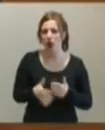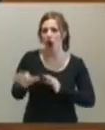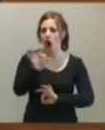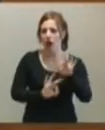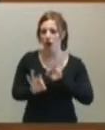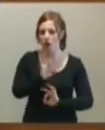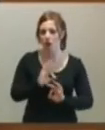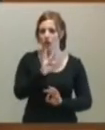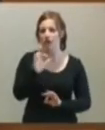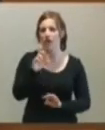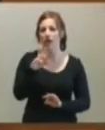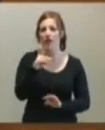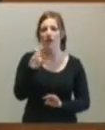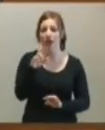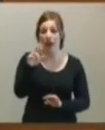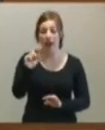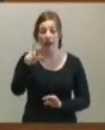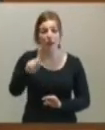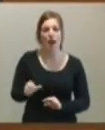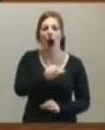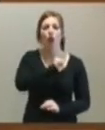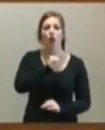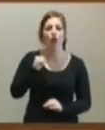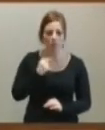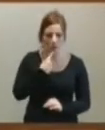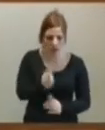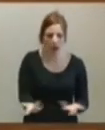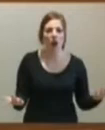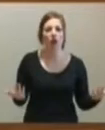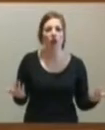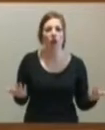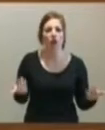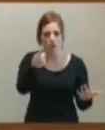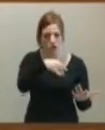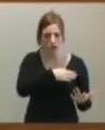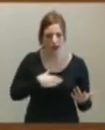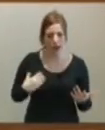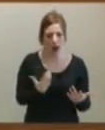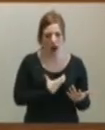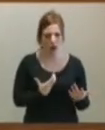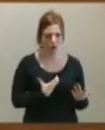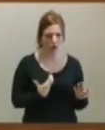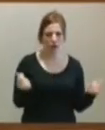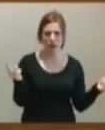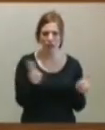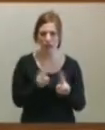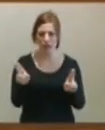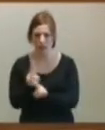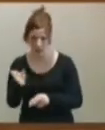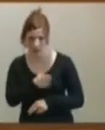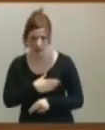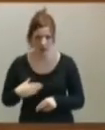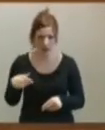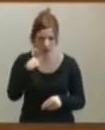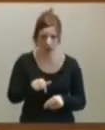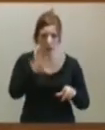federal o autonómico. dígalo. ¿Son partidarios de reducir el número de ayuntamientos, los ocho mil ciento y pico ayuntamientos que tenemos en este